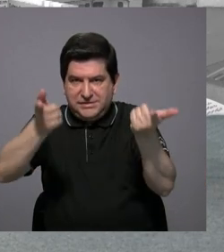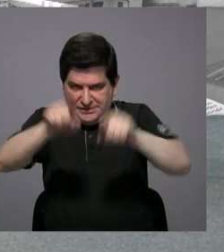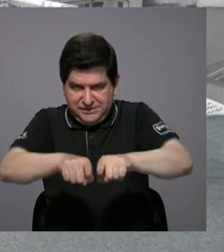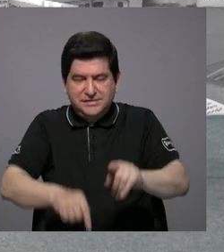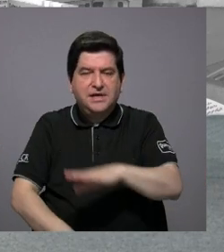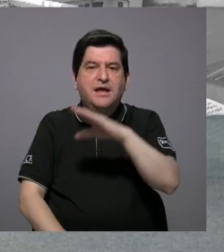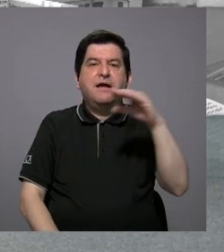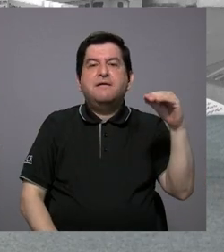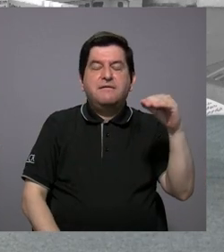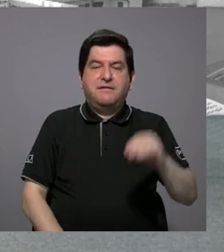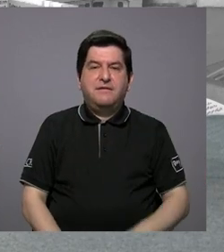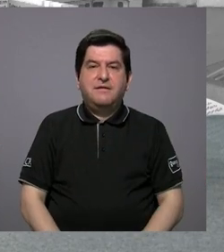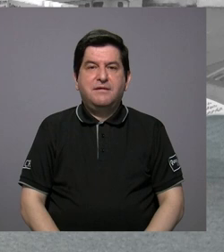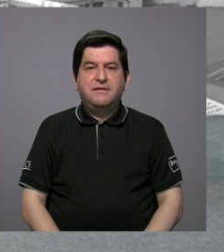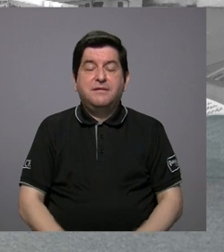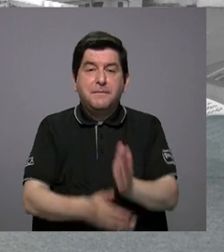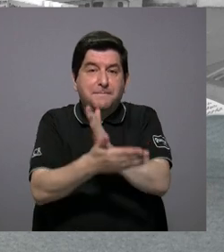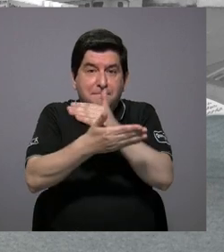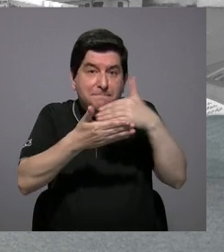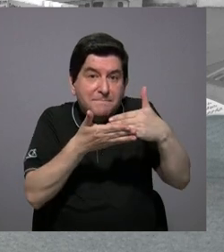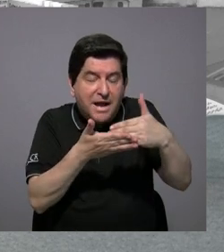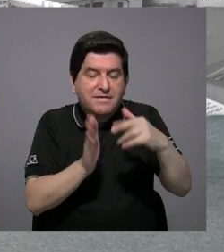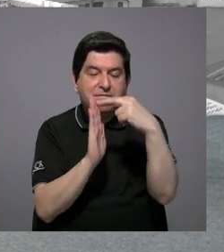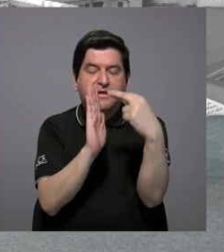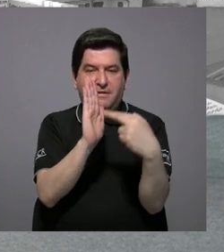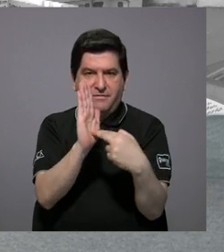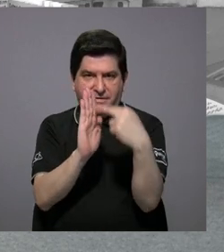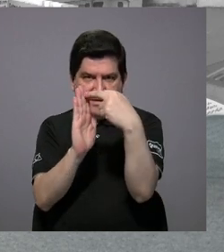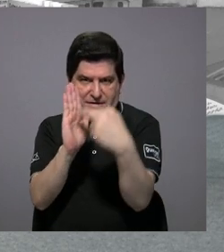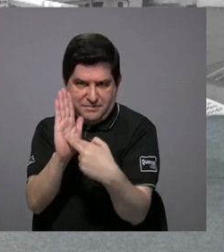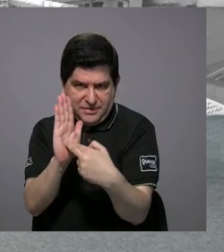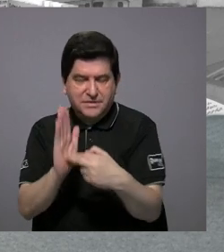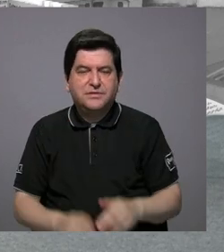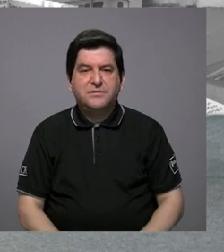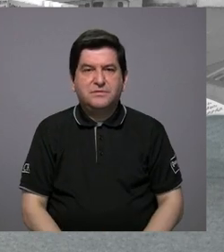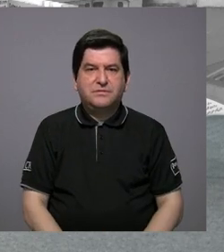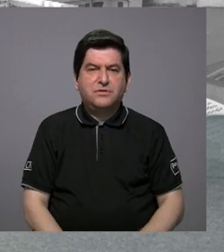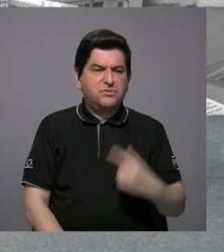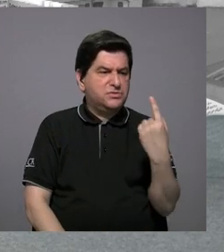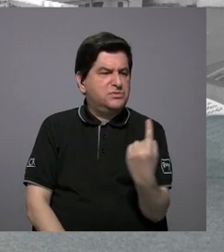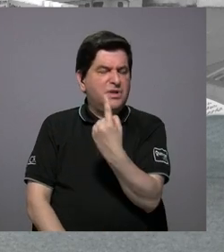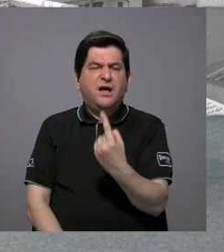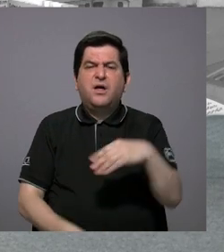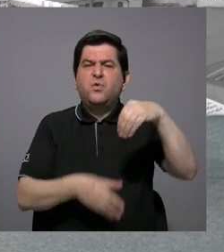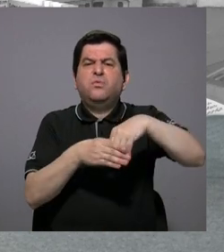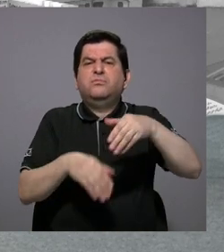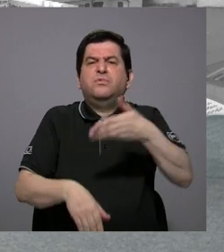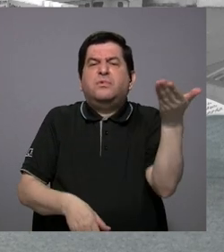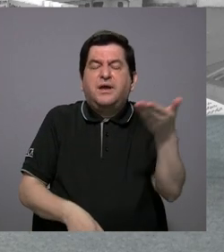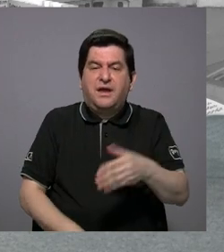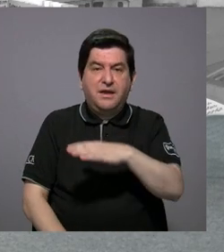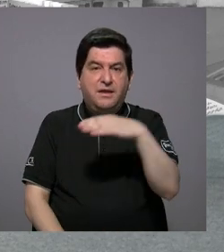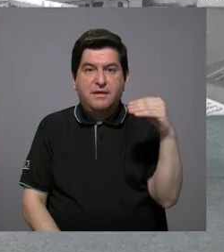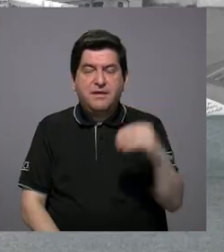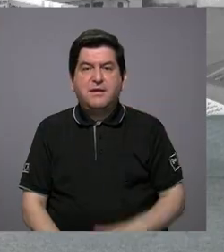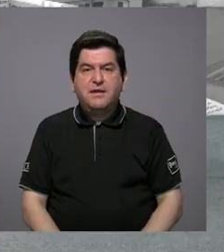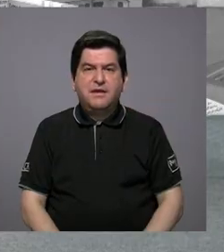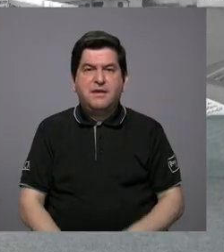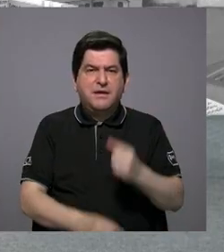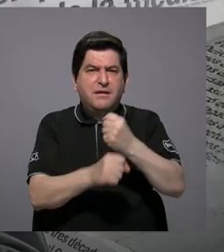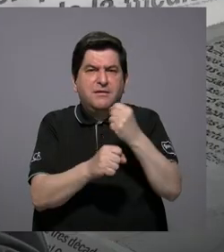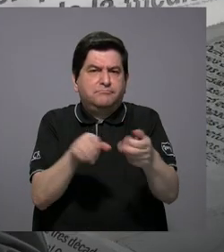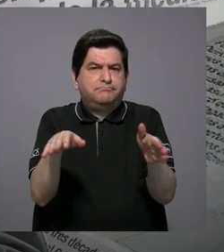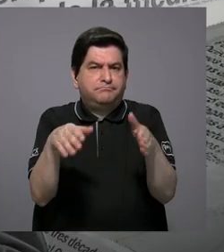Y luego pasamos también a la parte de los reglamentos, qué compran cada reglamento y cómo se realiza